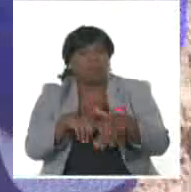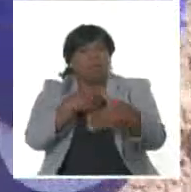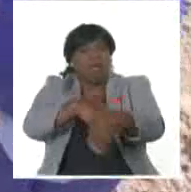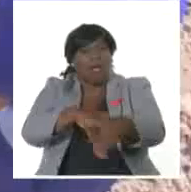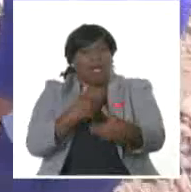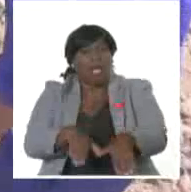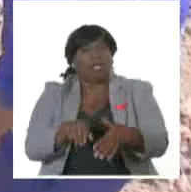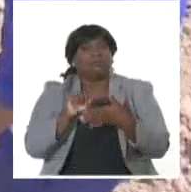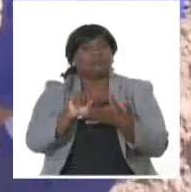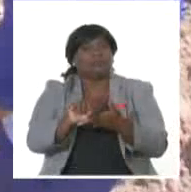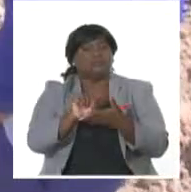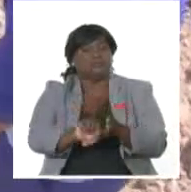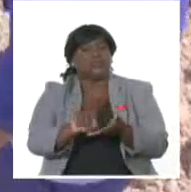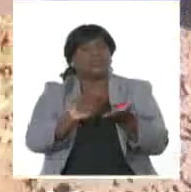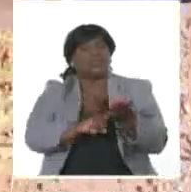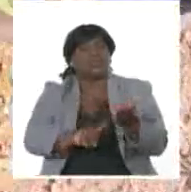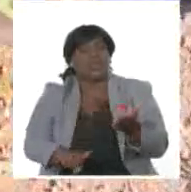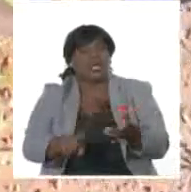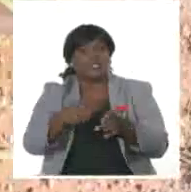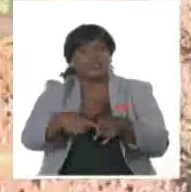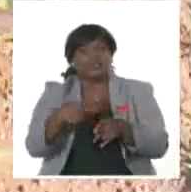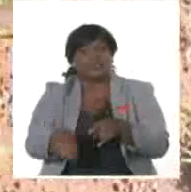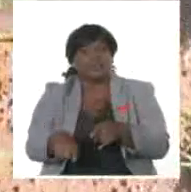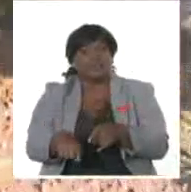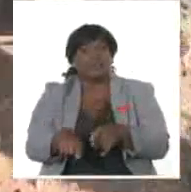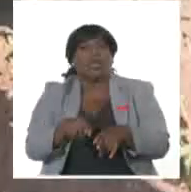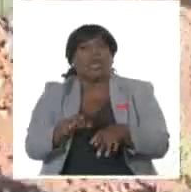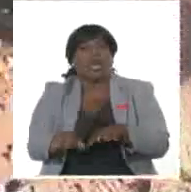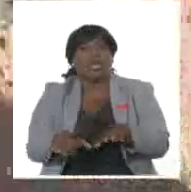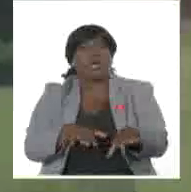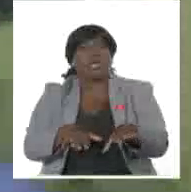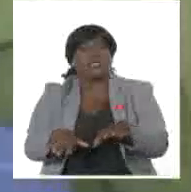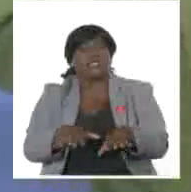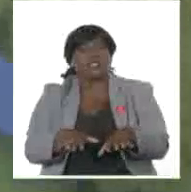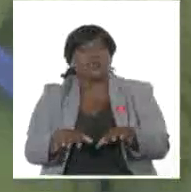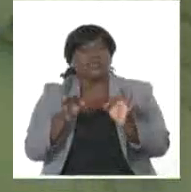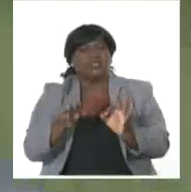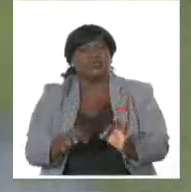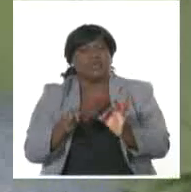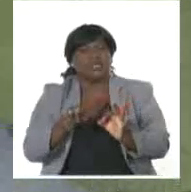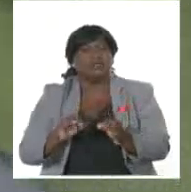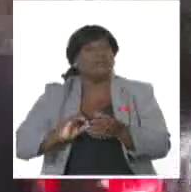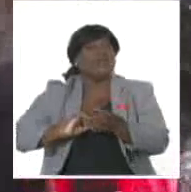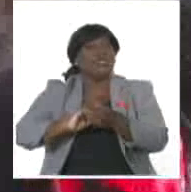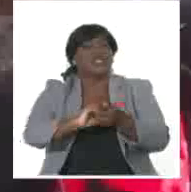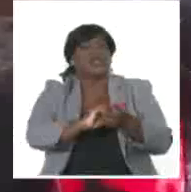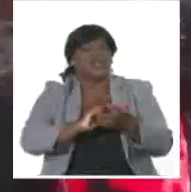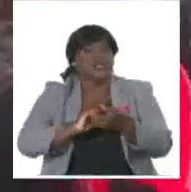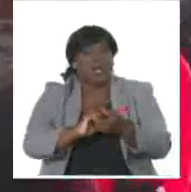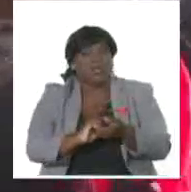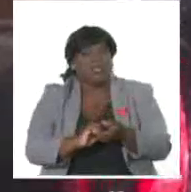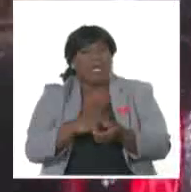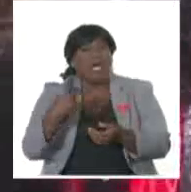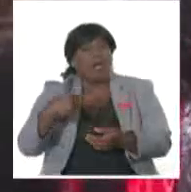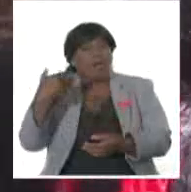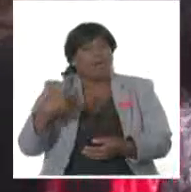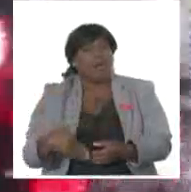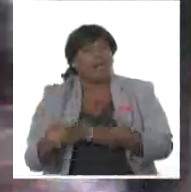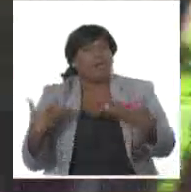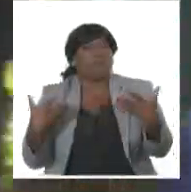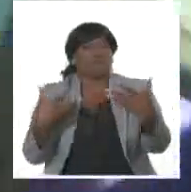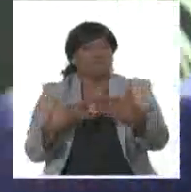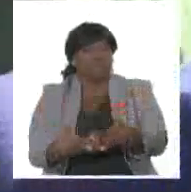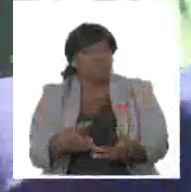eléctrico, entre otros asuntos vitales. En cada acción va la solidaridad, humanismo y vínculo con el pueblo. Precisamente